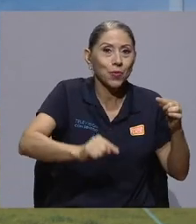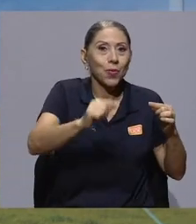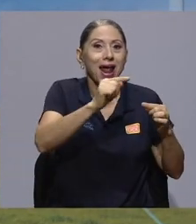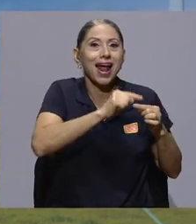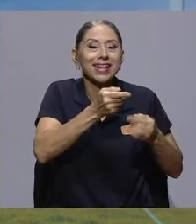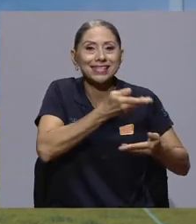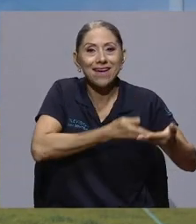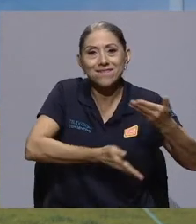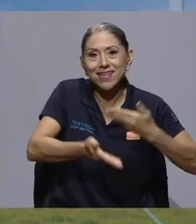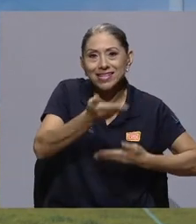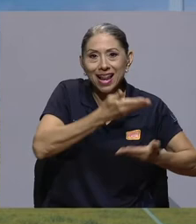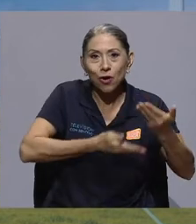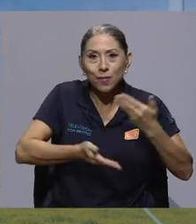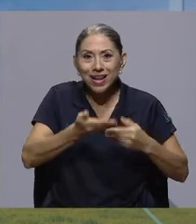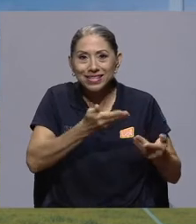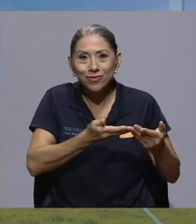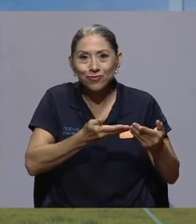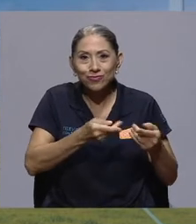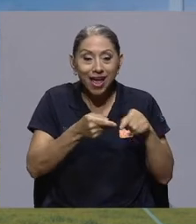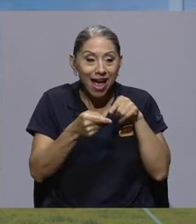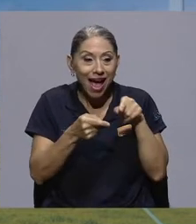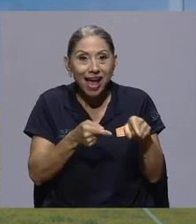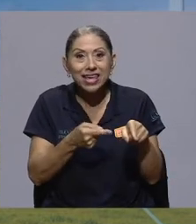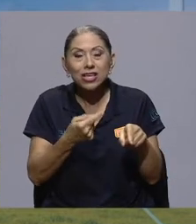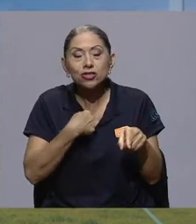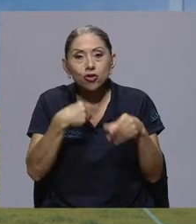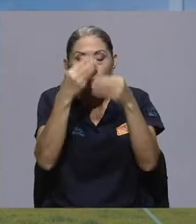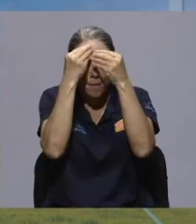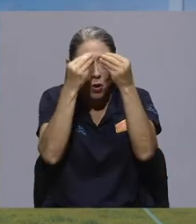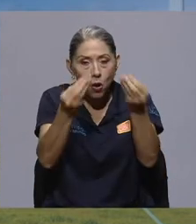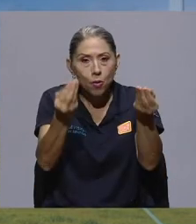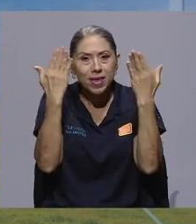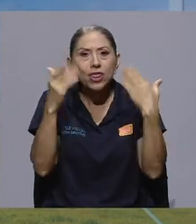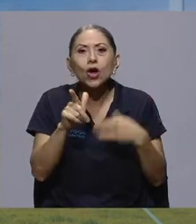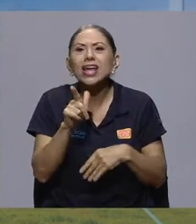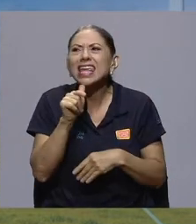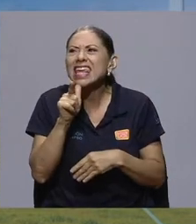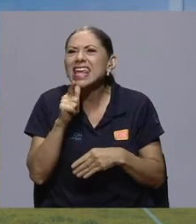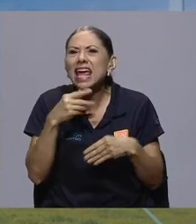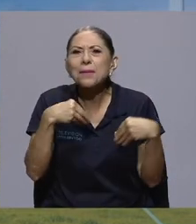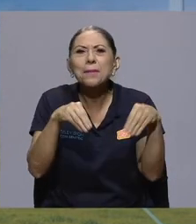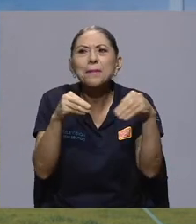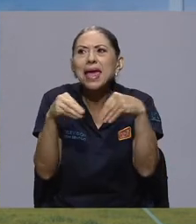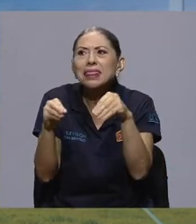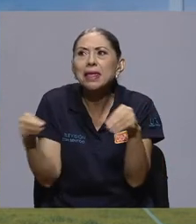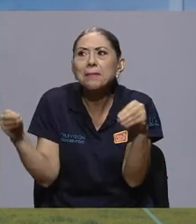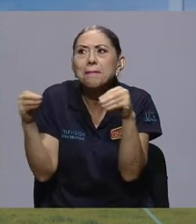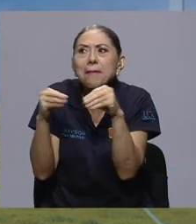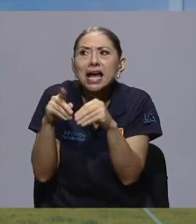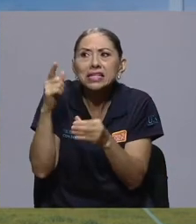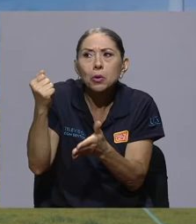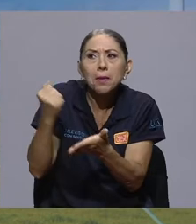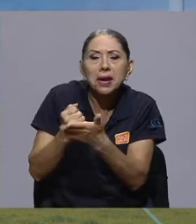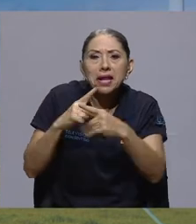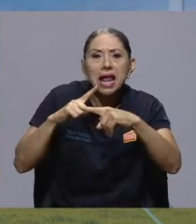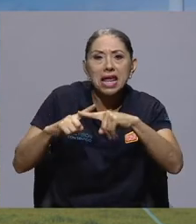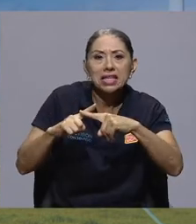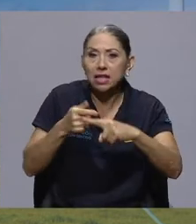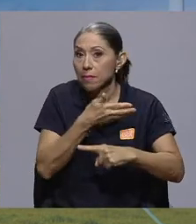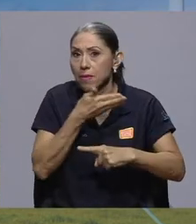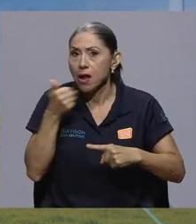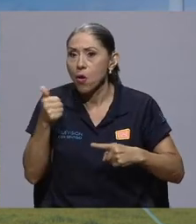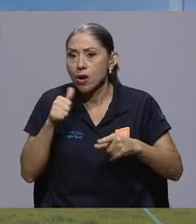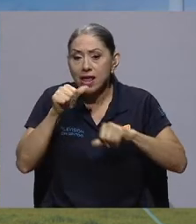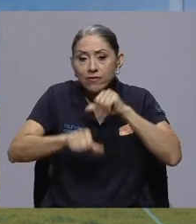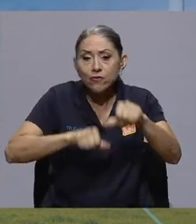cooperación, donde yo me olvido quién vende más de cierta marca para poner esfuerzos en conjunto y